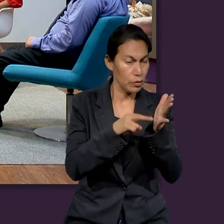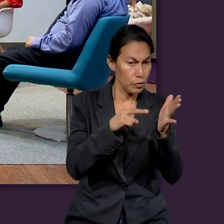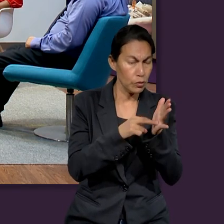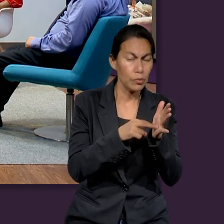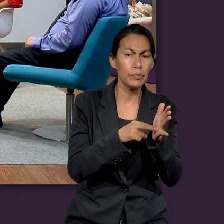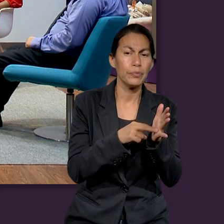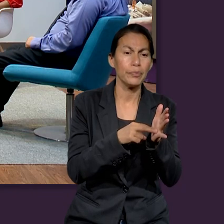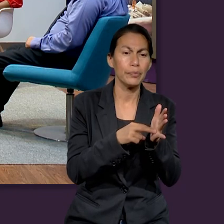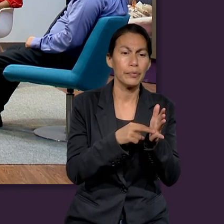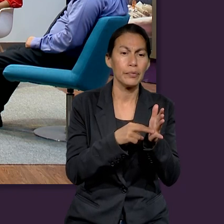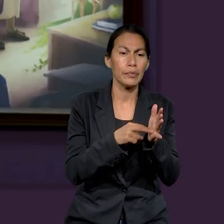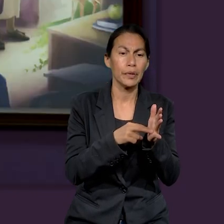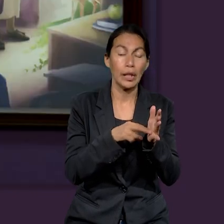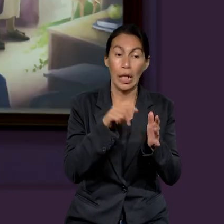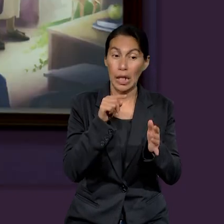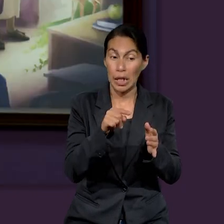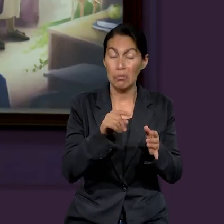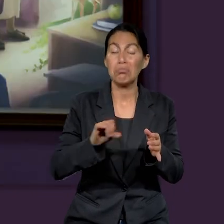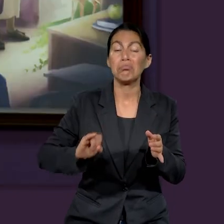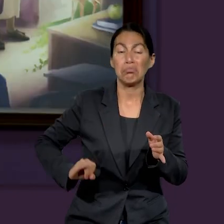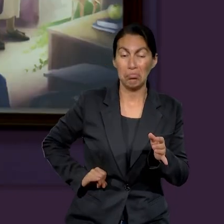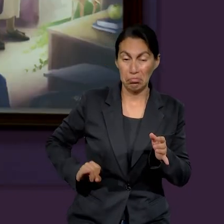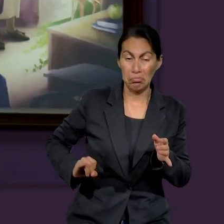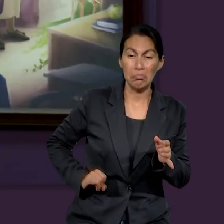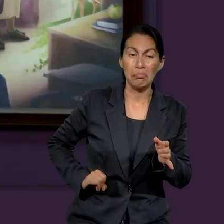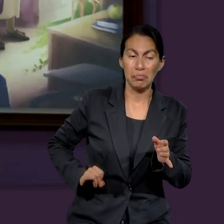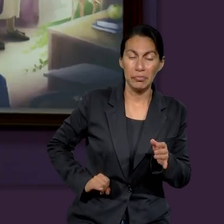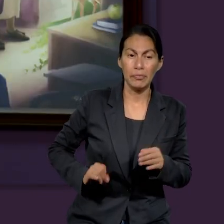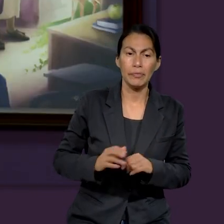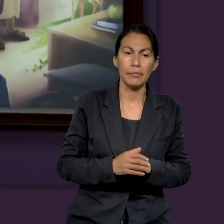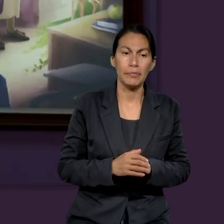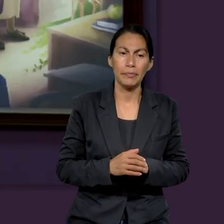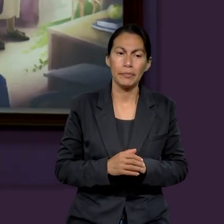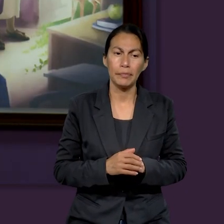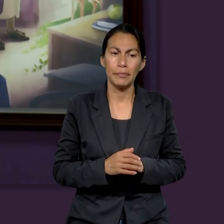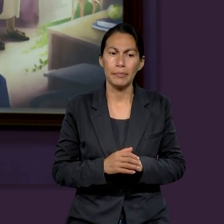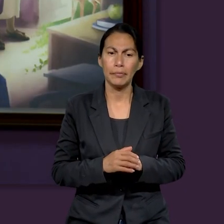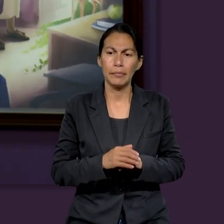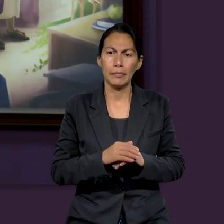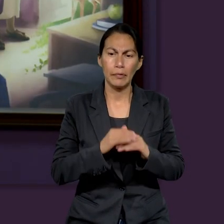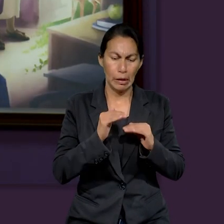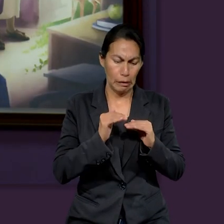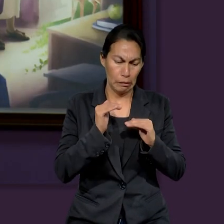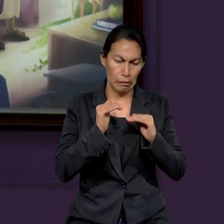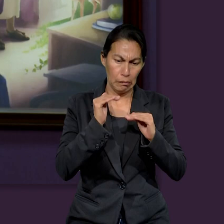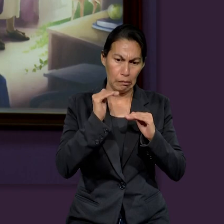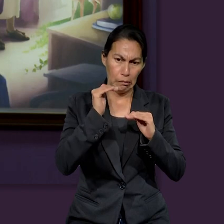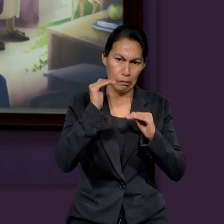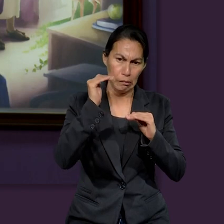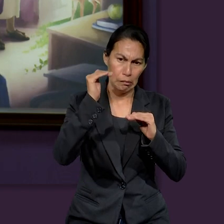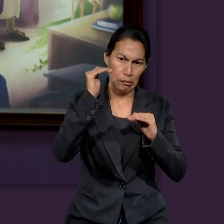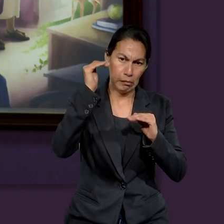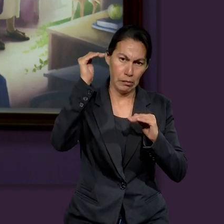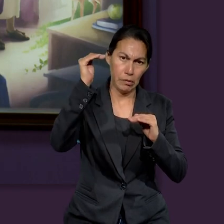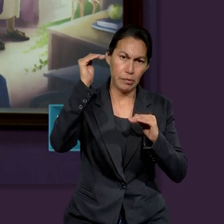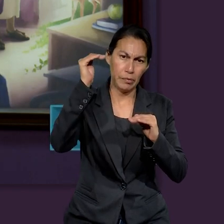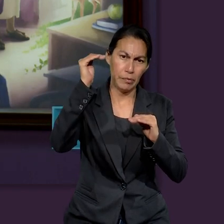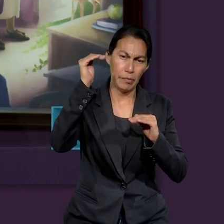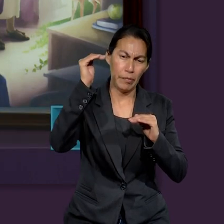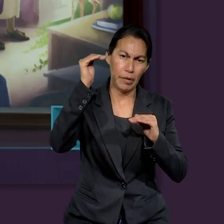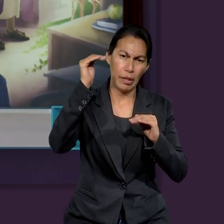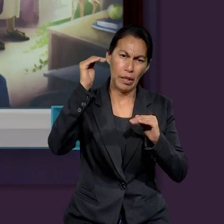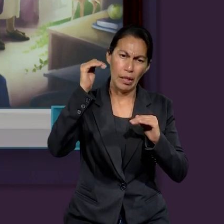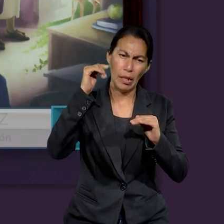este tema, de esos versículos, y hay algo bien interesante. Resulta que fue en un nivel de escala,